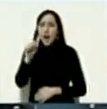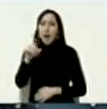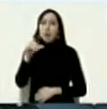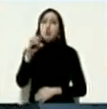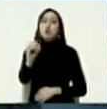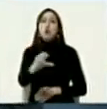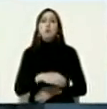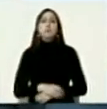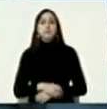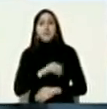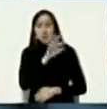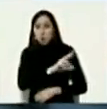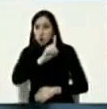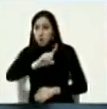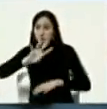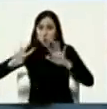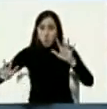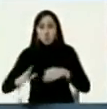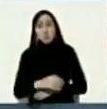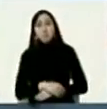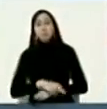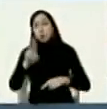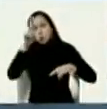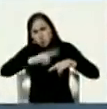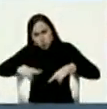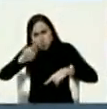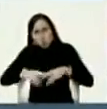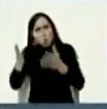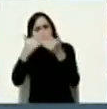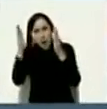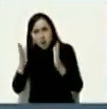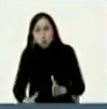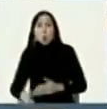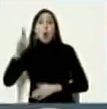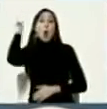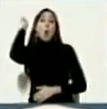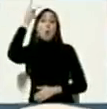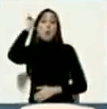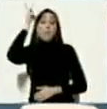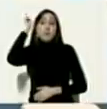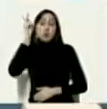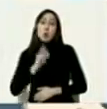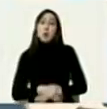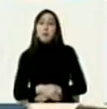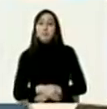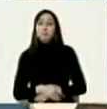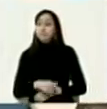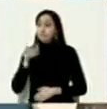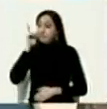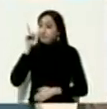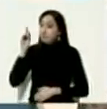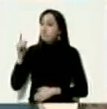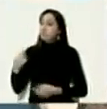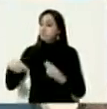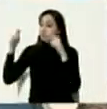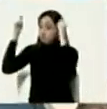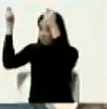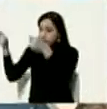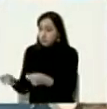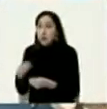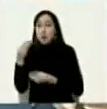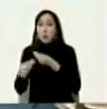y bueno los niños las niñas los maestros hay que completar señora vicepresidenta completar